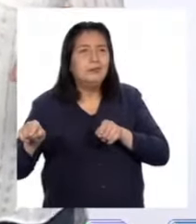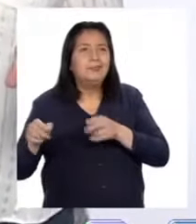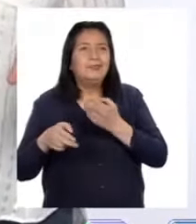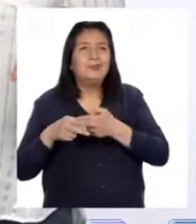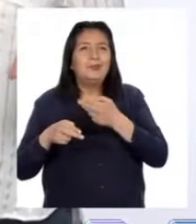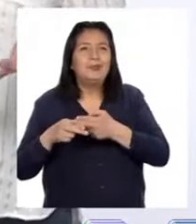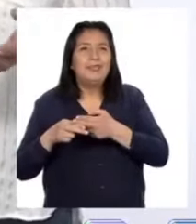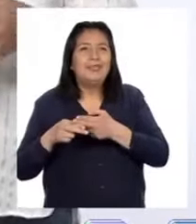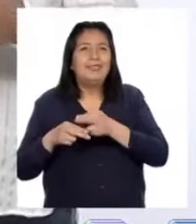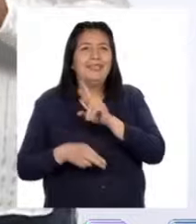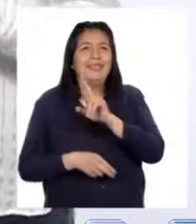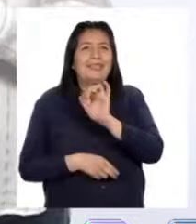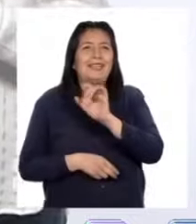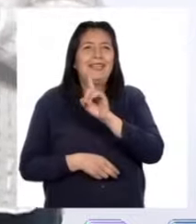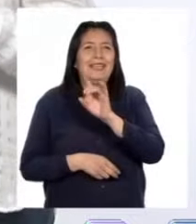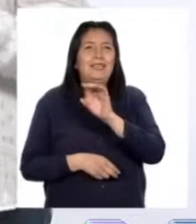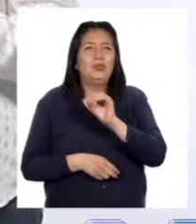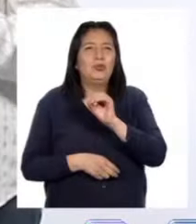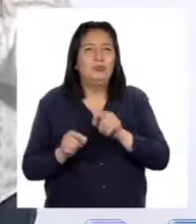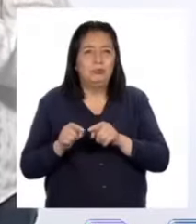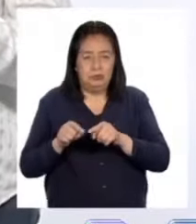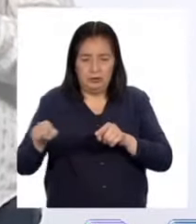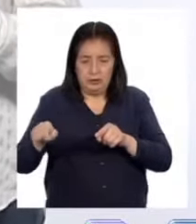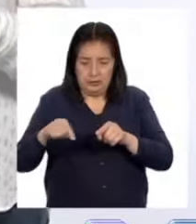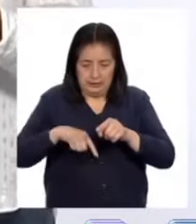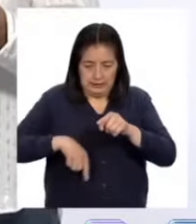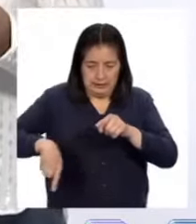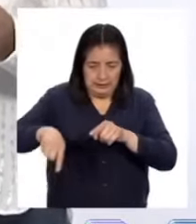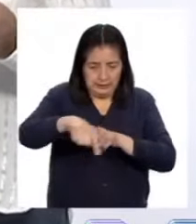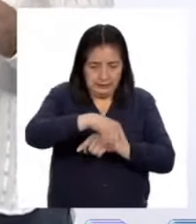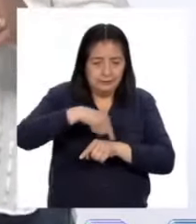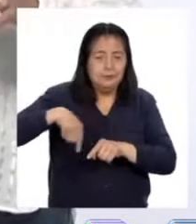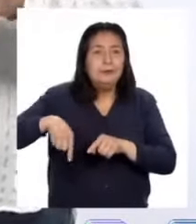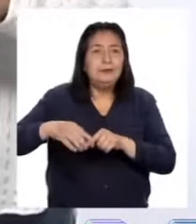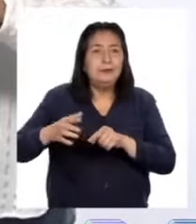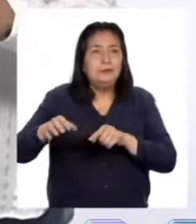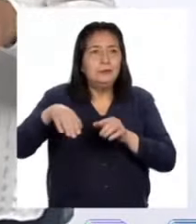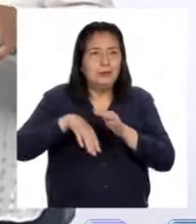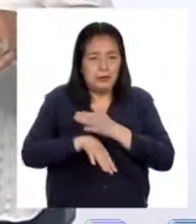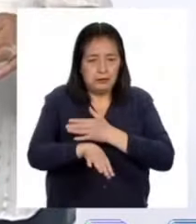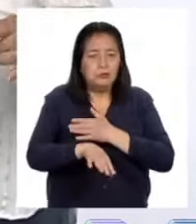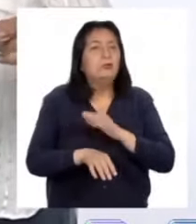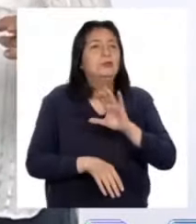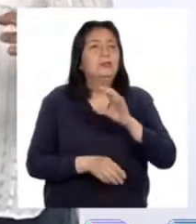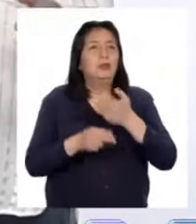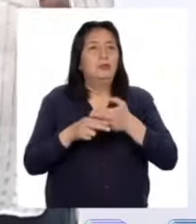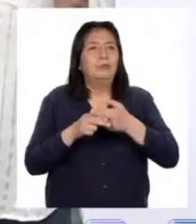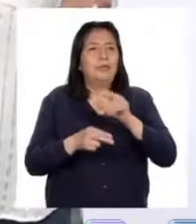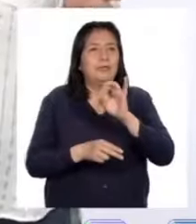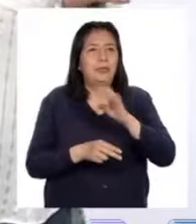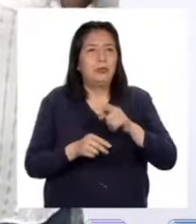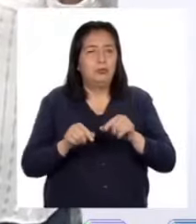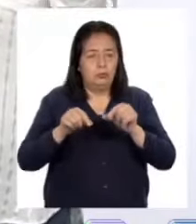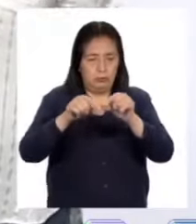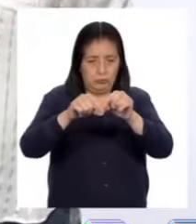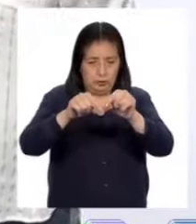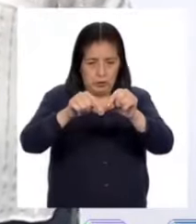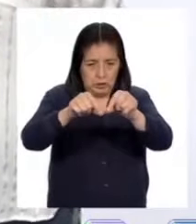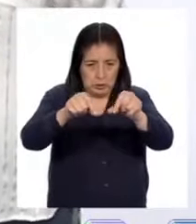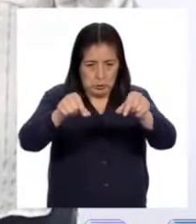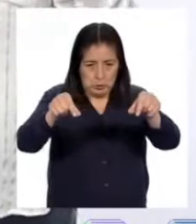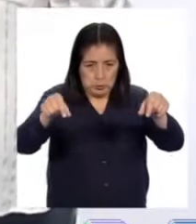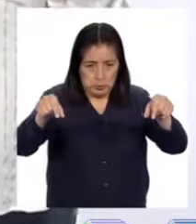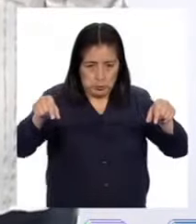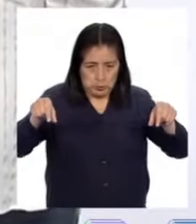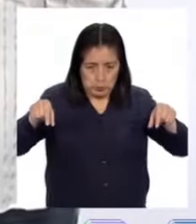circunferencia. El espacio interior sería el círculo. Y el contorno, del cual ya hemos estado